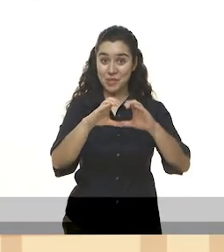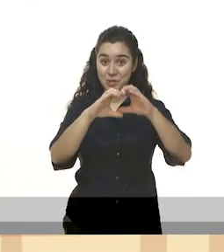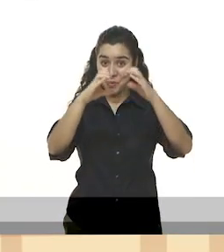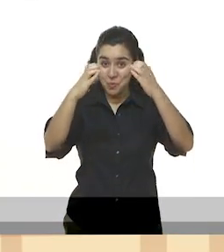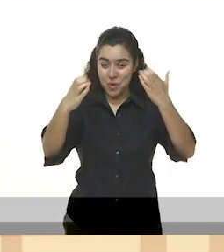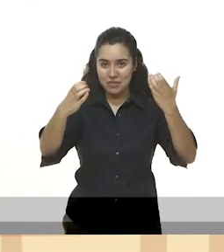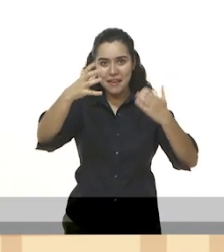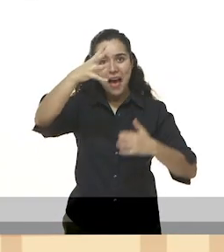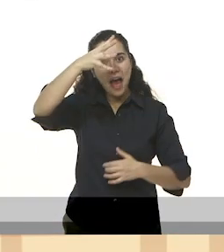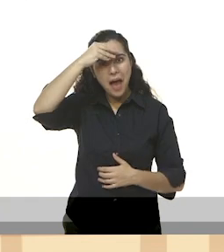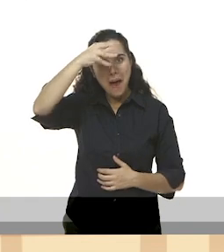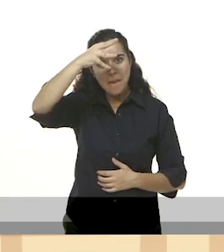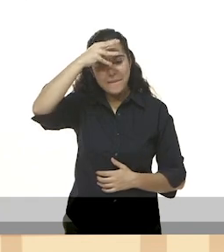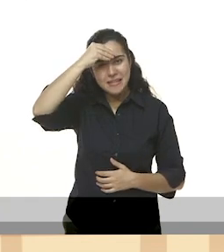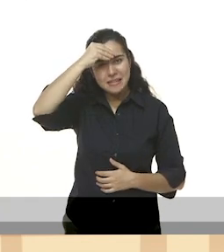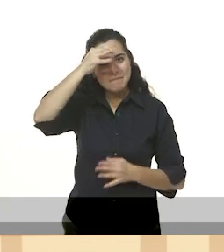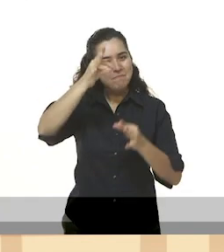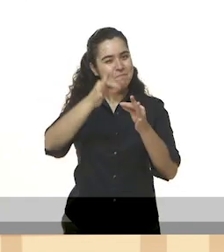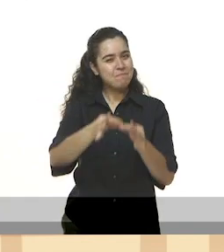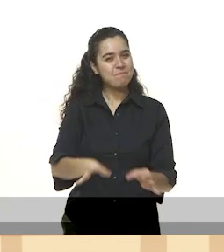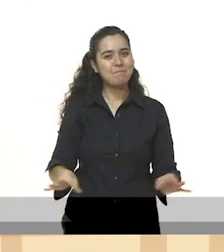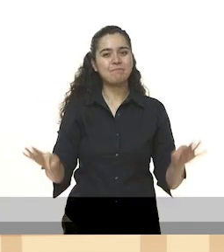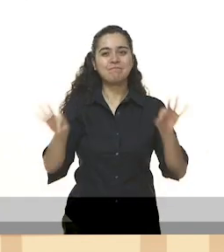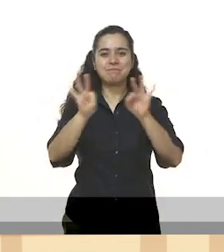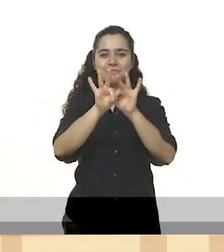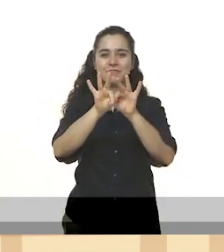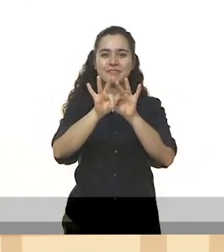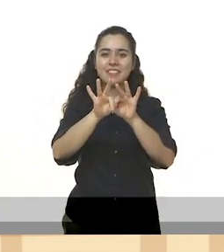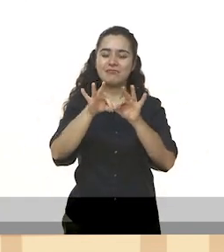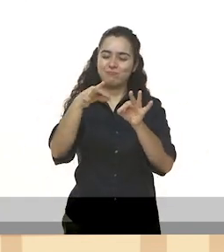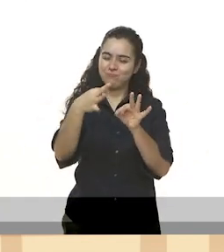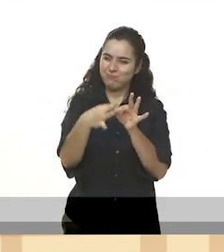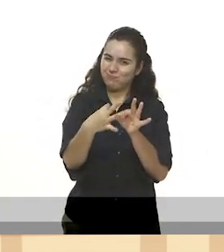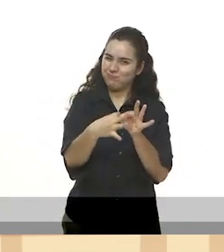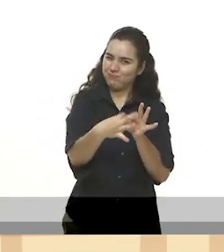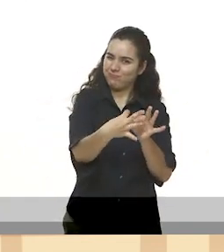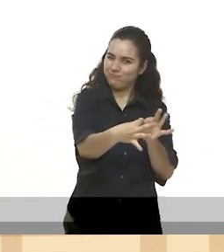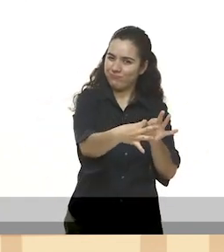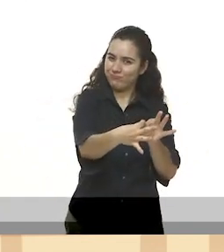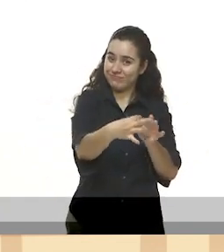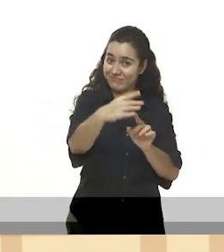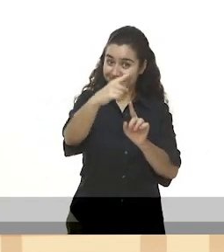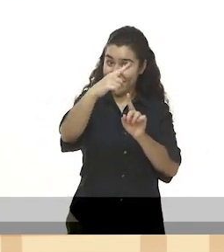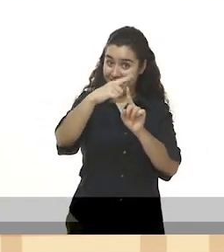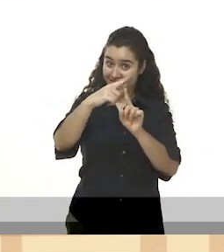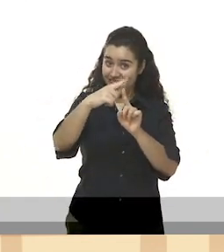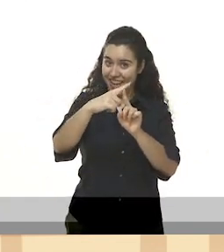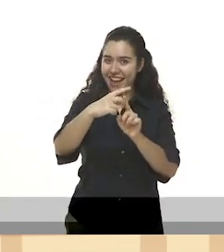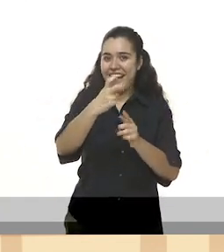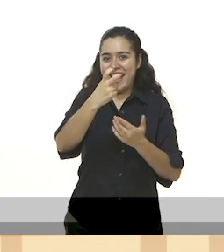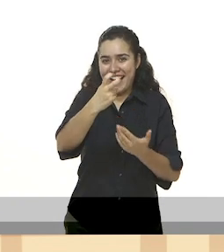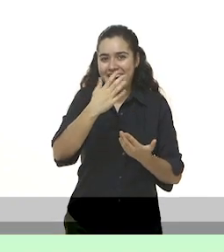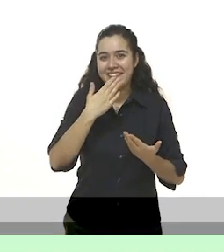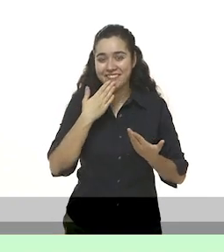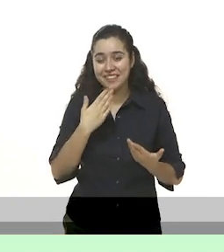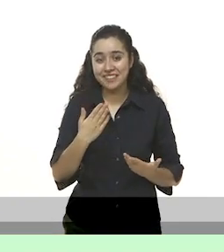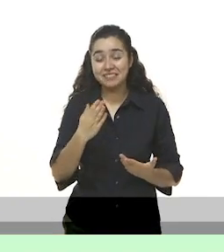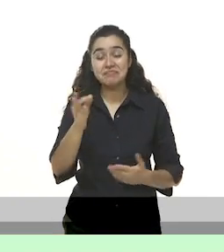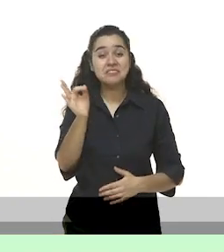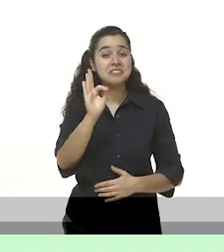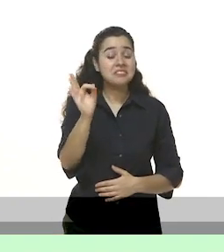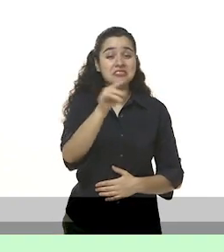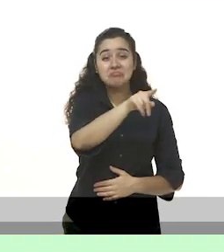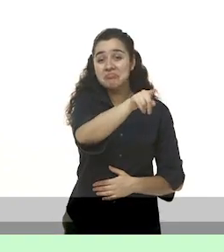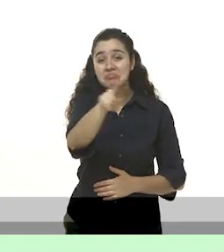De este cuento aprendimos que de cumplir con nuestras obligaciones como las tareas, siempre nos traerá cosas positivas. Mientras